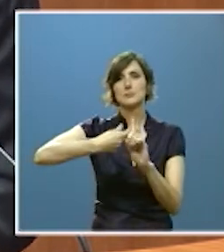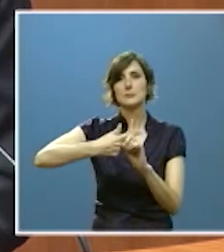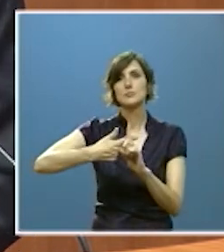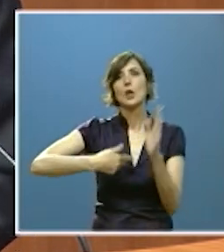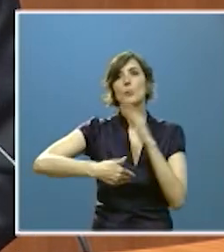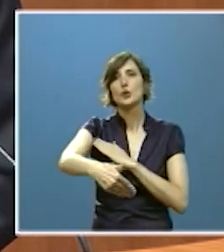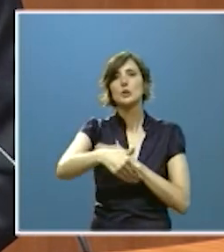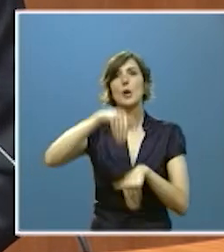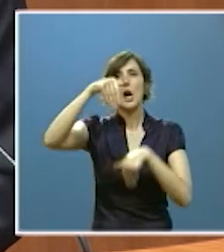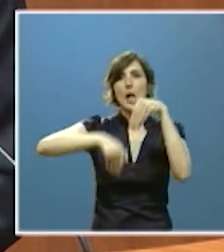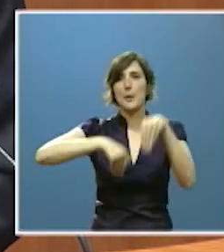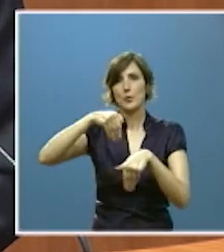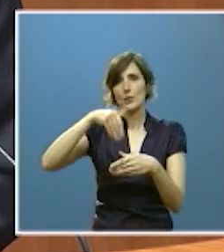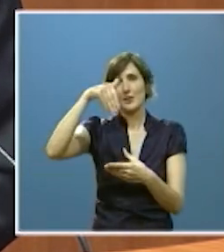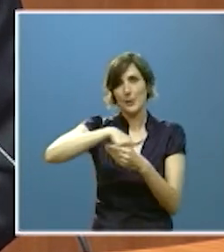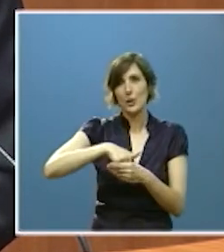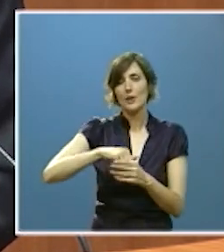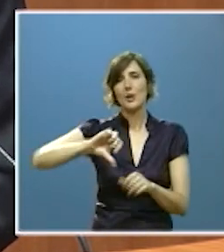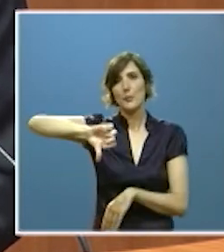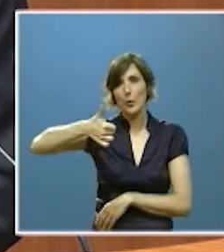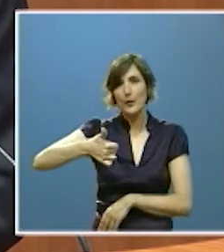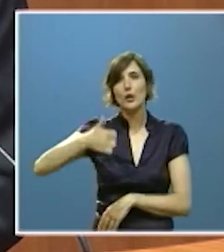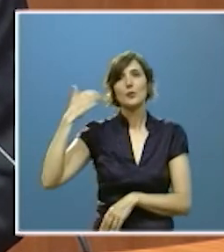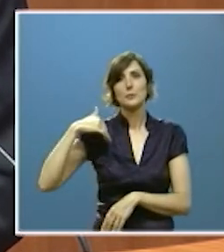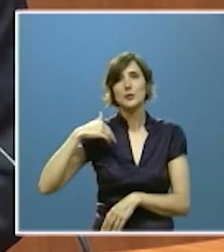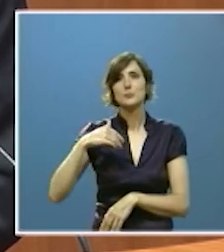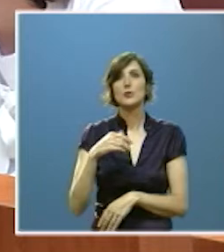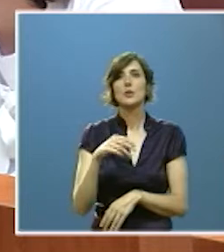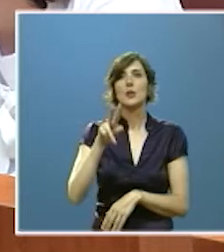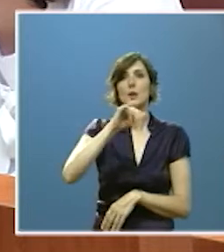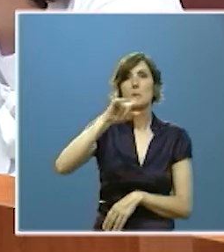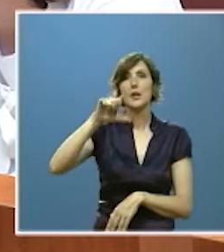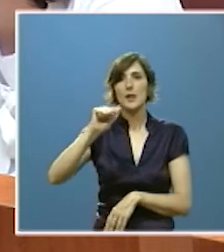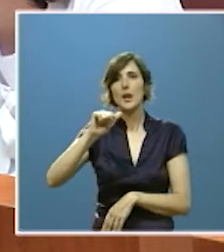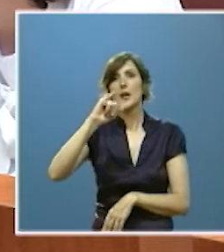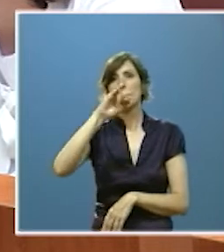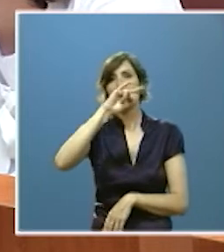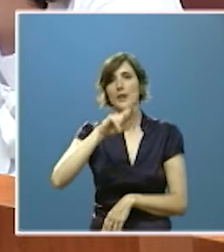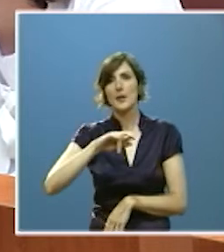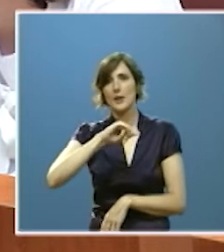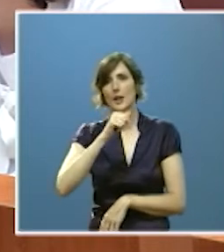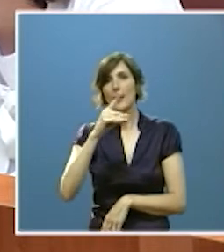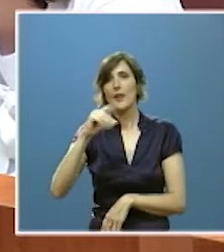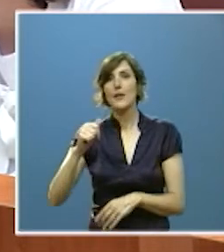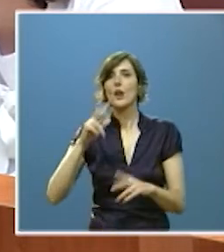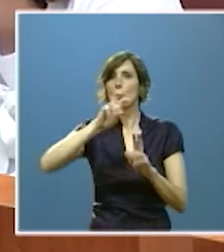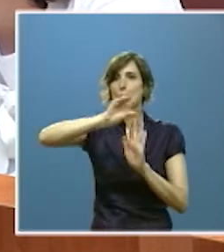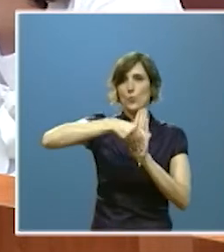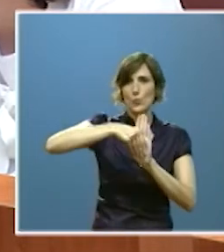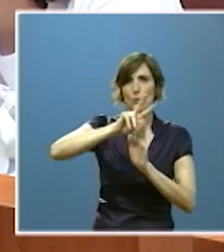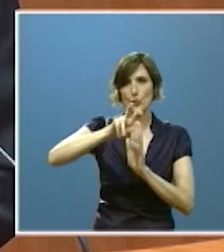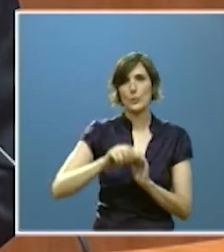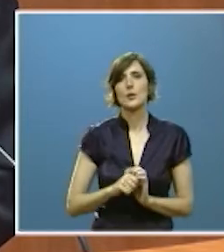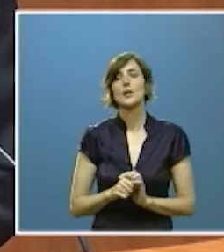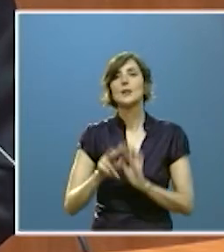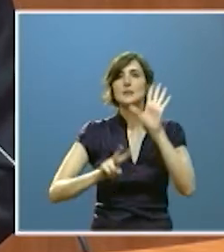próxima aprobación de un decreto ley para incorporar las comunidades de Villa y Tierra al nuevo modelo momento a partir del cual el 74